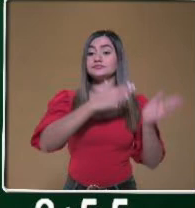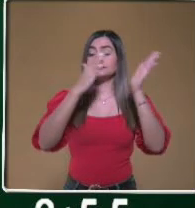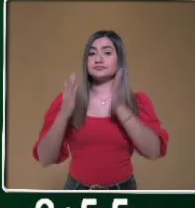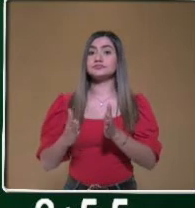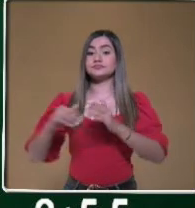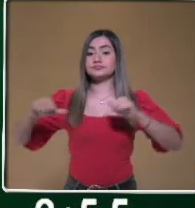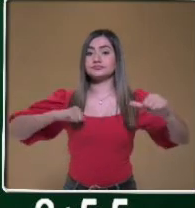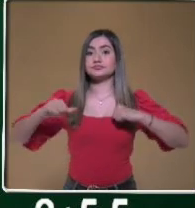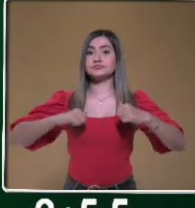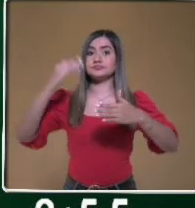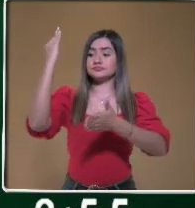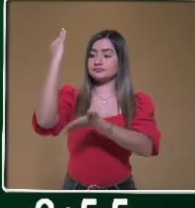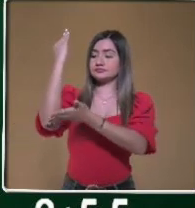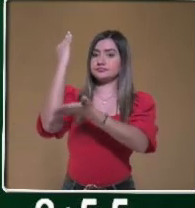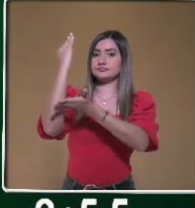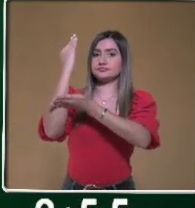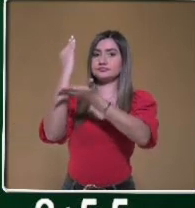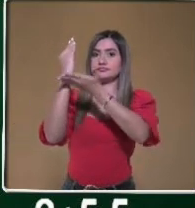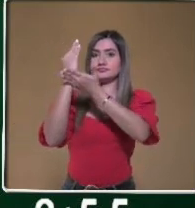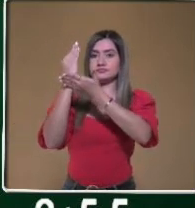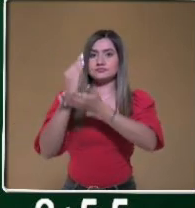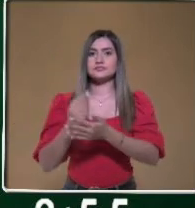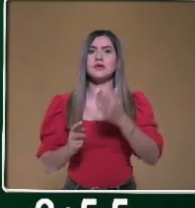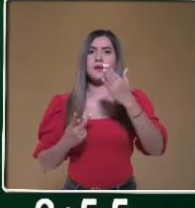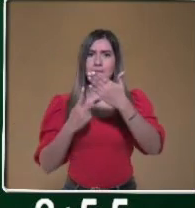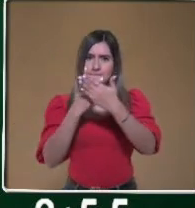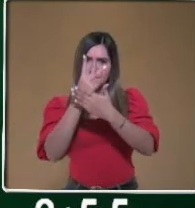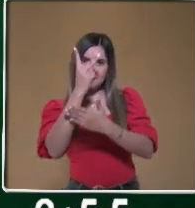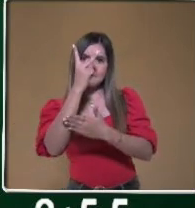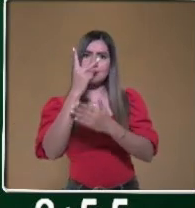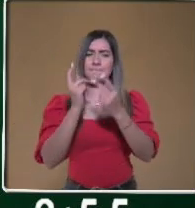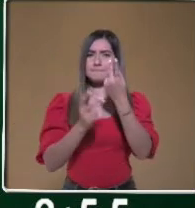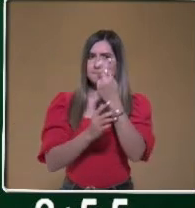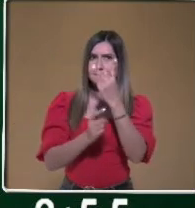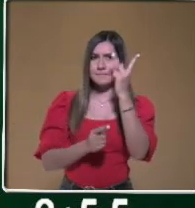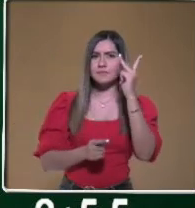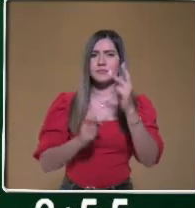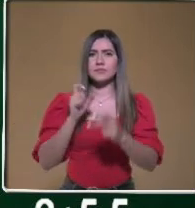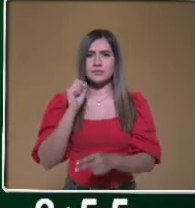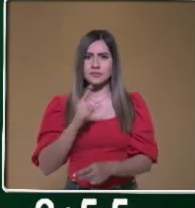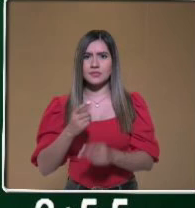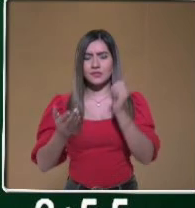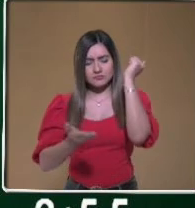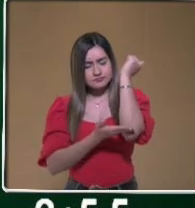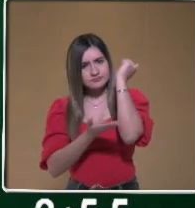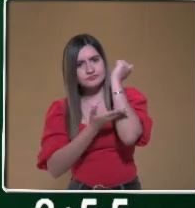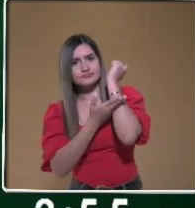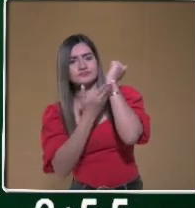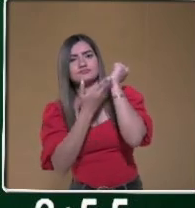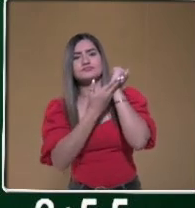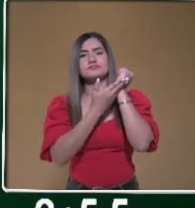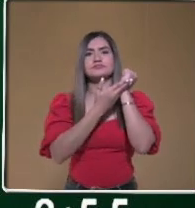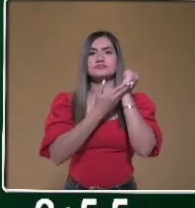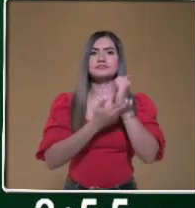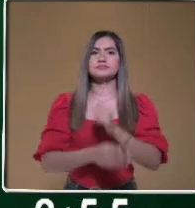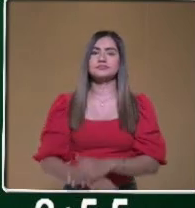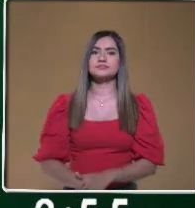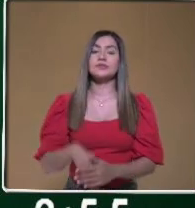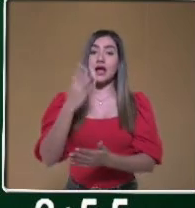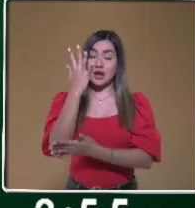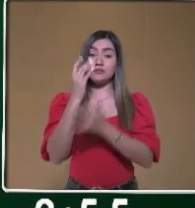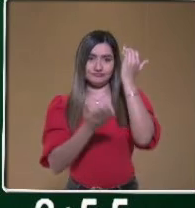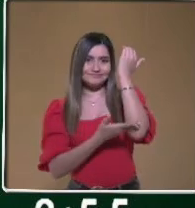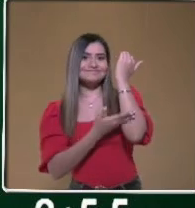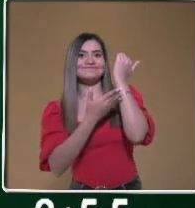tenemos lo que es plantación, renovación, corte de árboles maderables